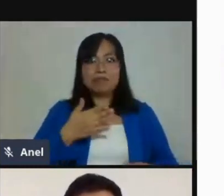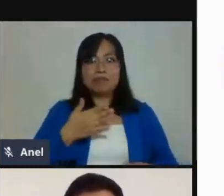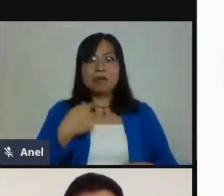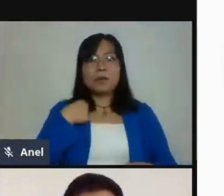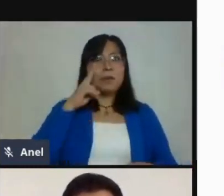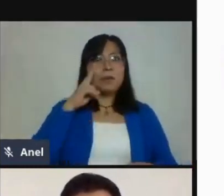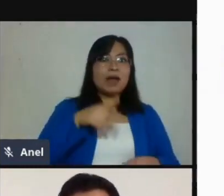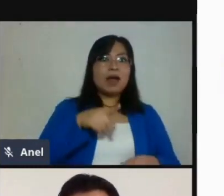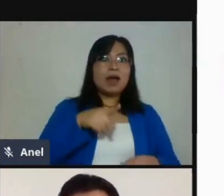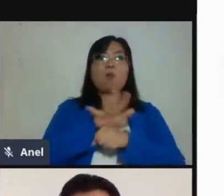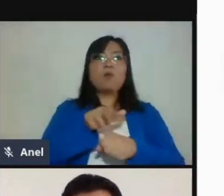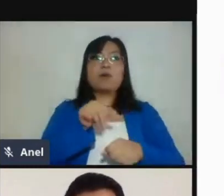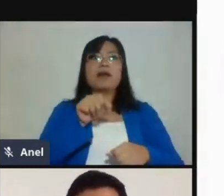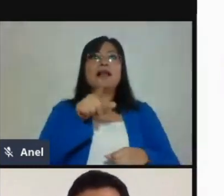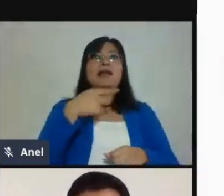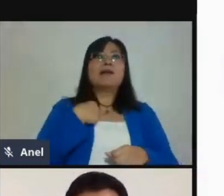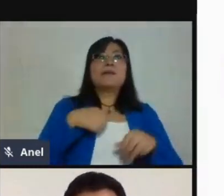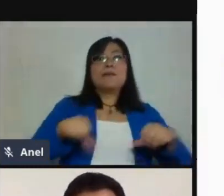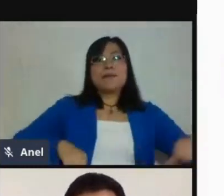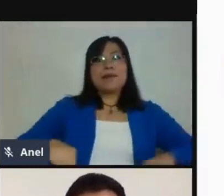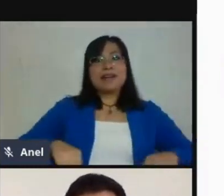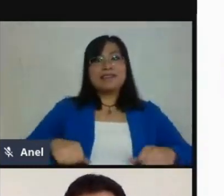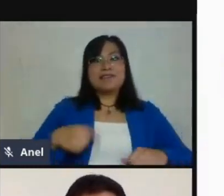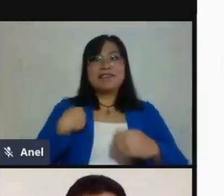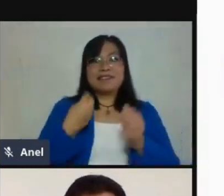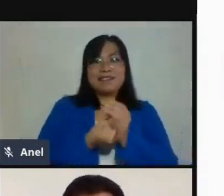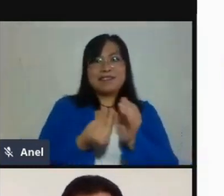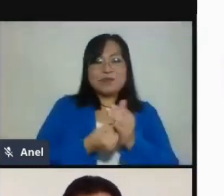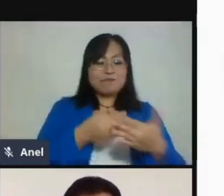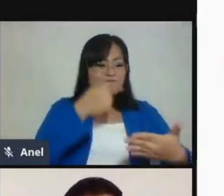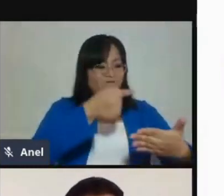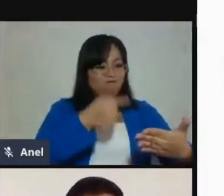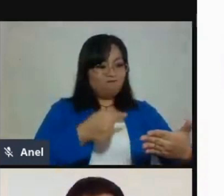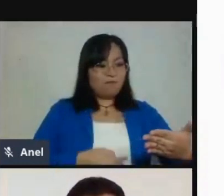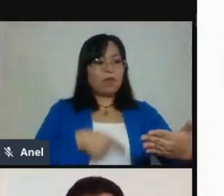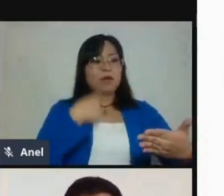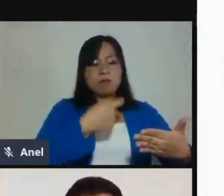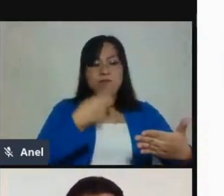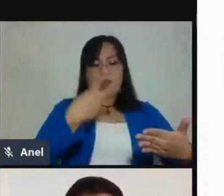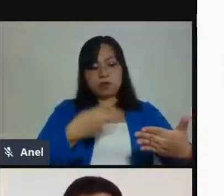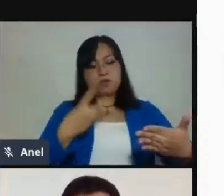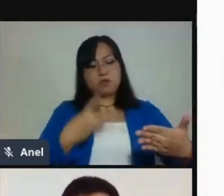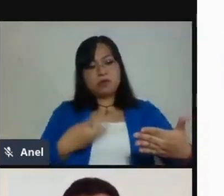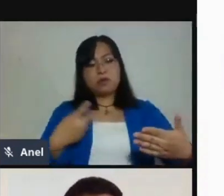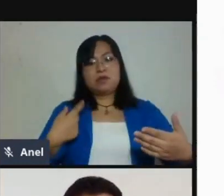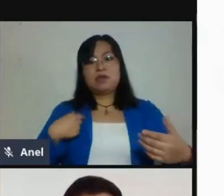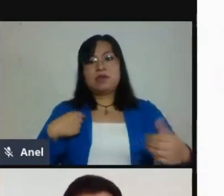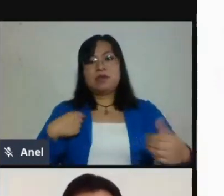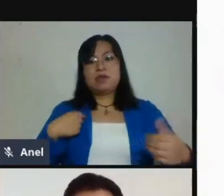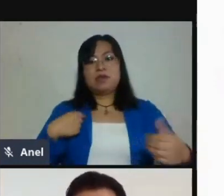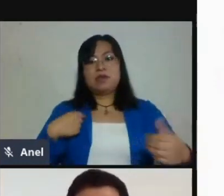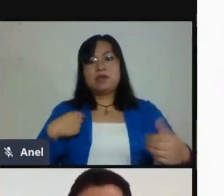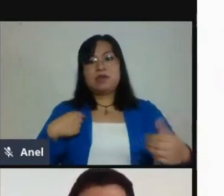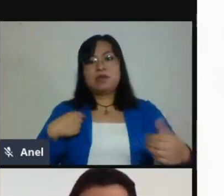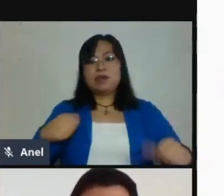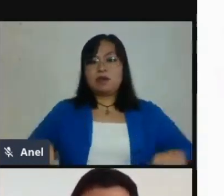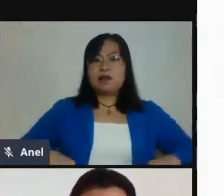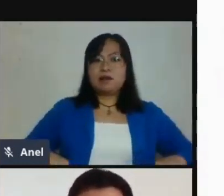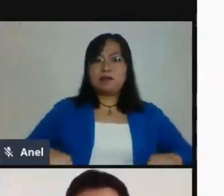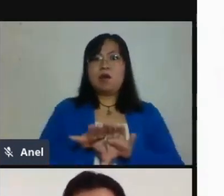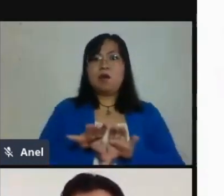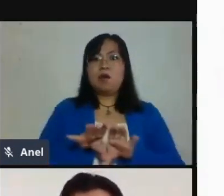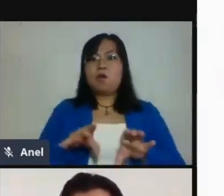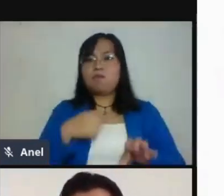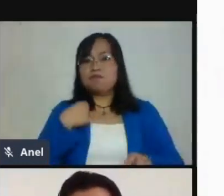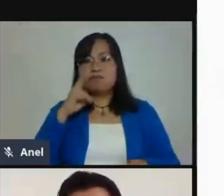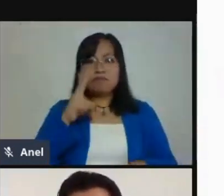didáctica de esa sesión sincrona. Es decir, divide tu clase en inicio, desarrollo, cierre, que sea muy